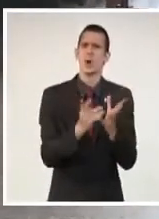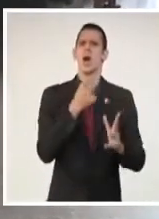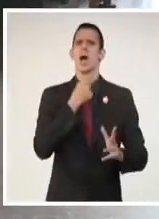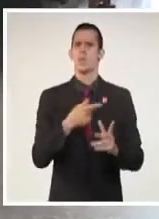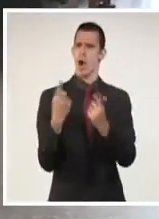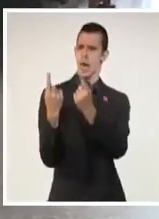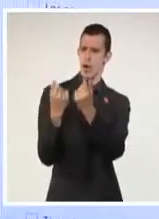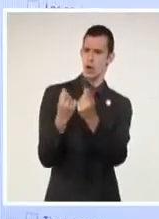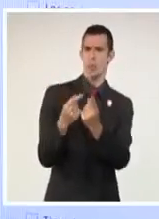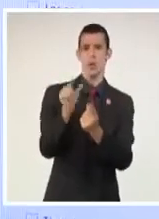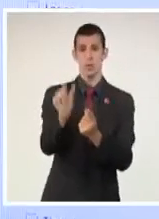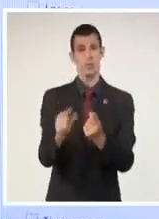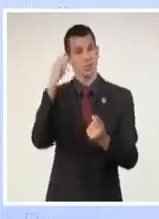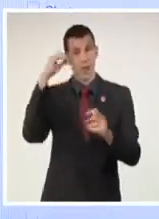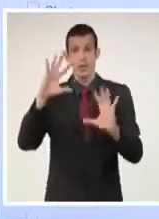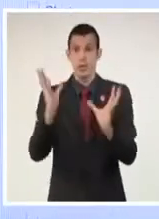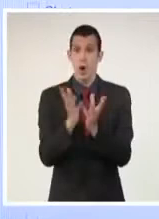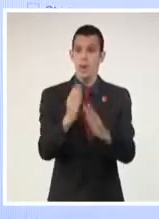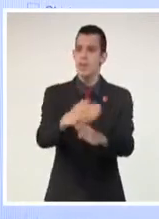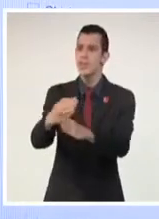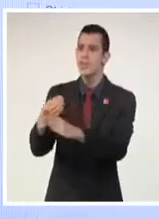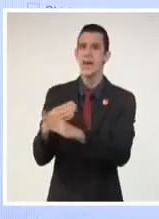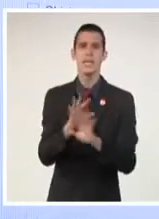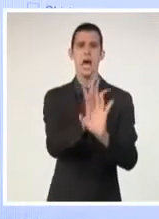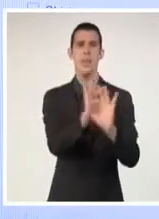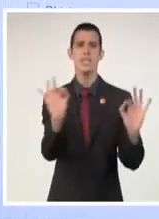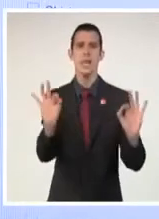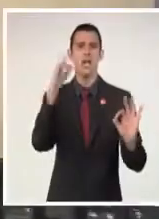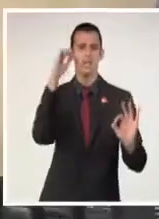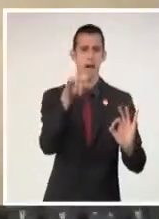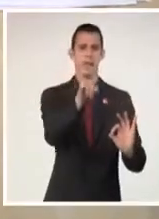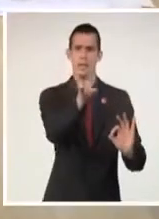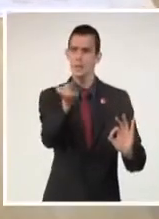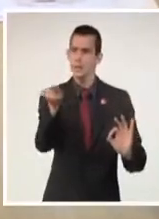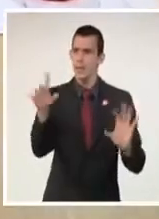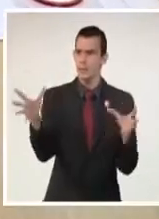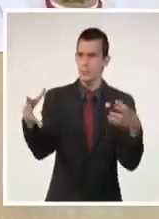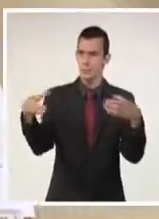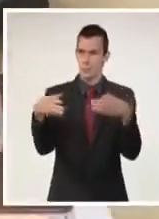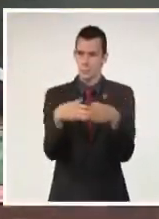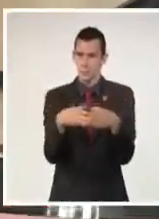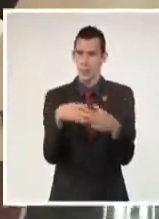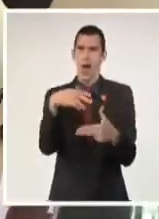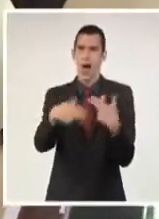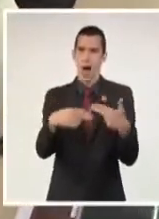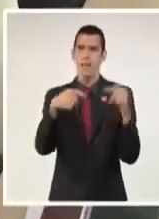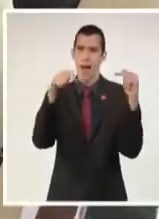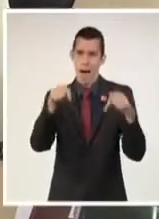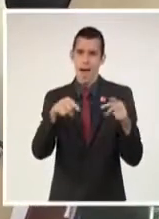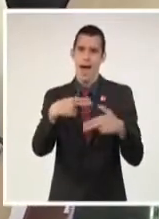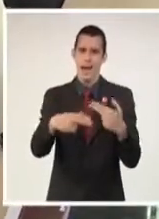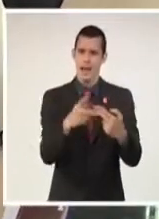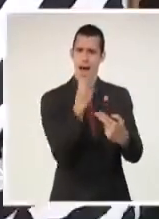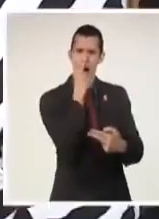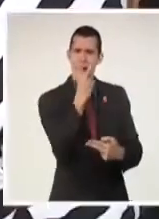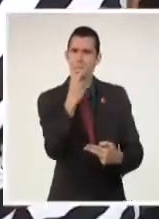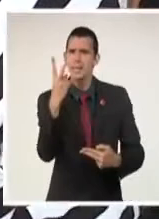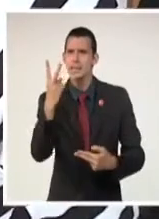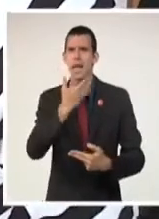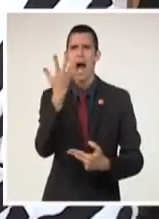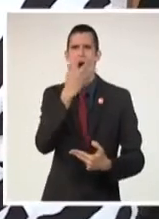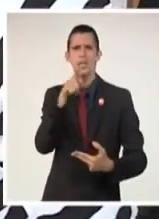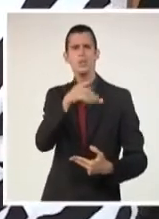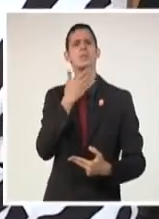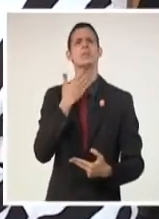revisan, aclaran dudas y sugieren cambios a cada uno de los expedientes. Además se reciben llamadas telefónicas y mantienen información útil